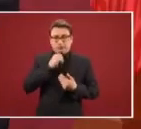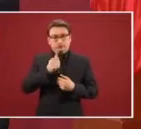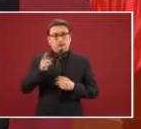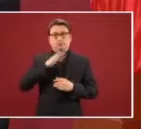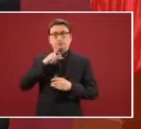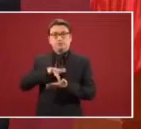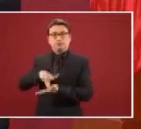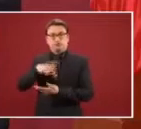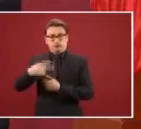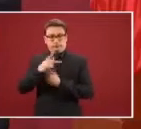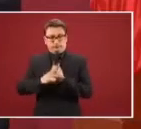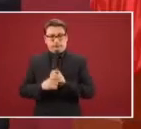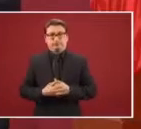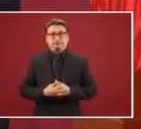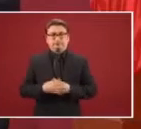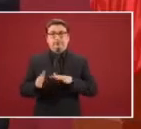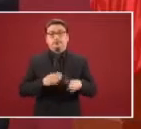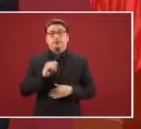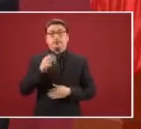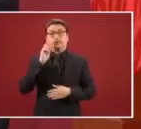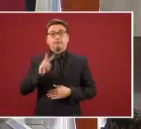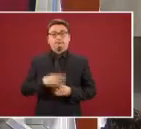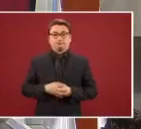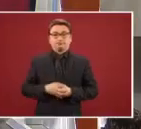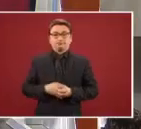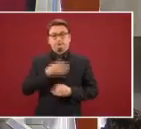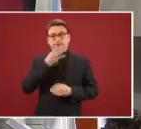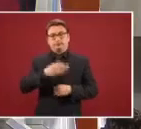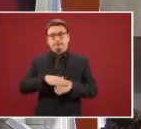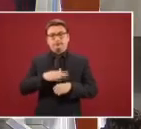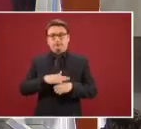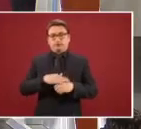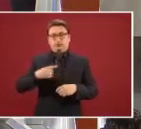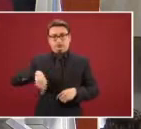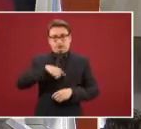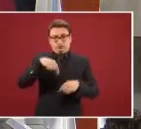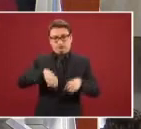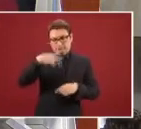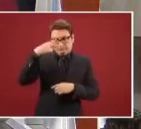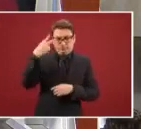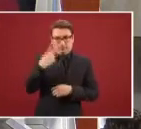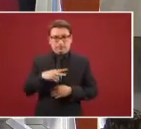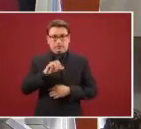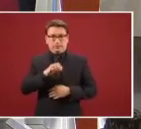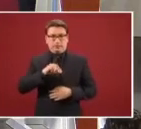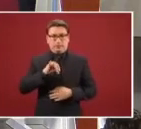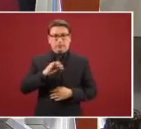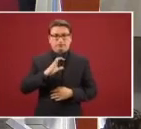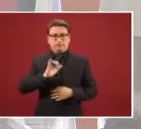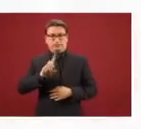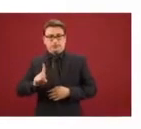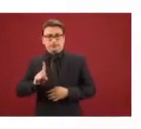la siguiente, por favor, informarles en qué vamos por parte de la Agencia Mexicana de Cooperación y Desarrollo respecto